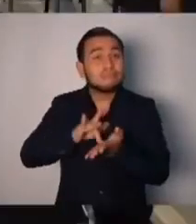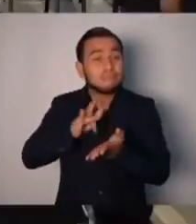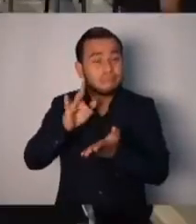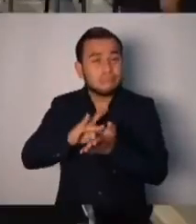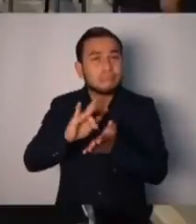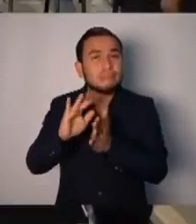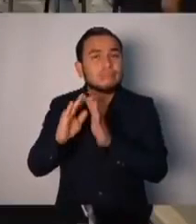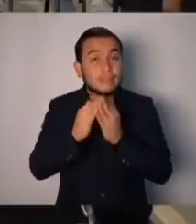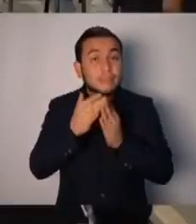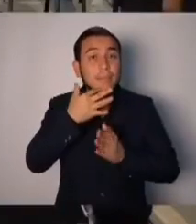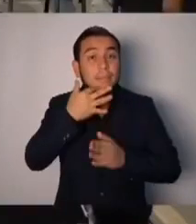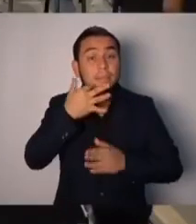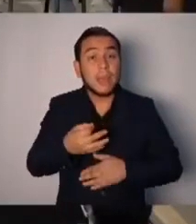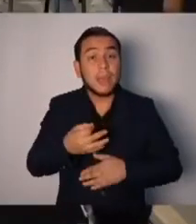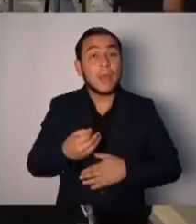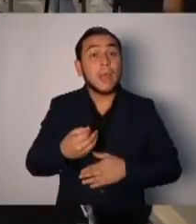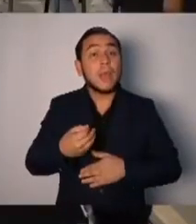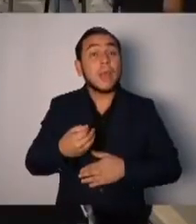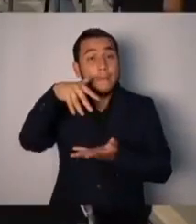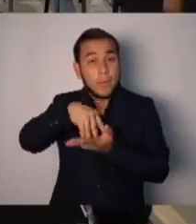Pero el pueblo salveño ya abrió los ojos.